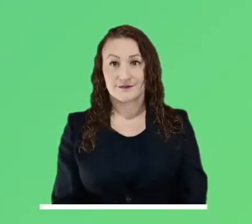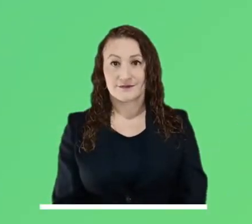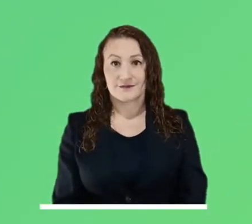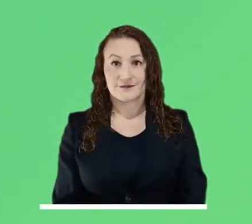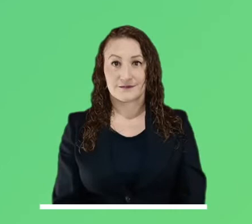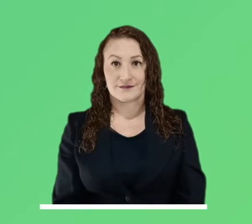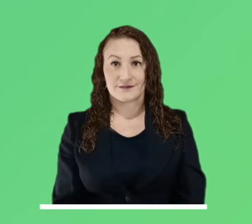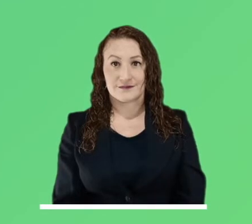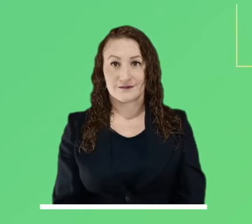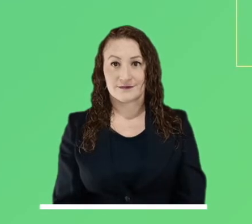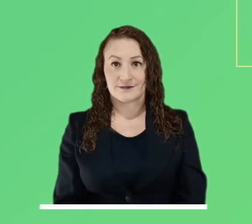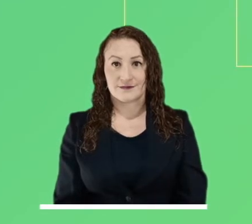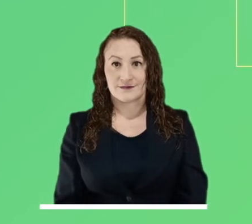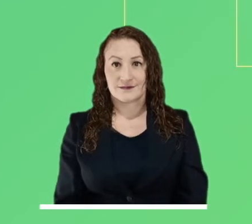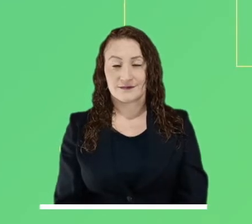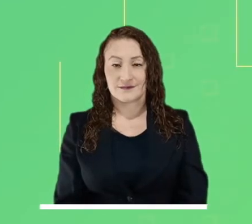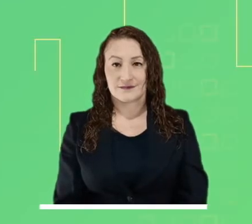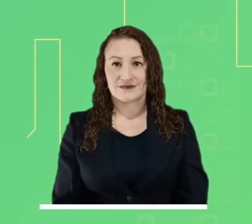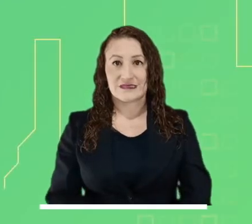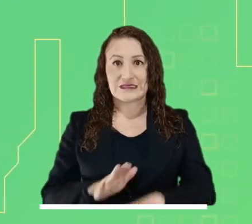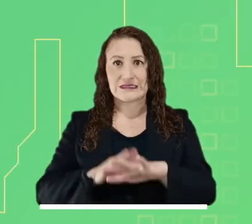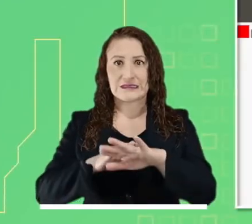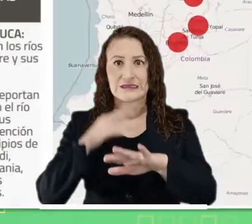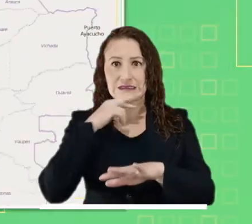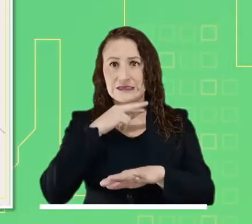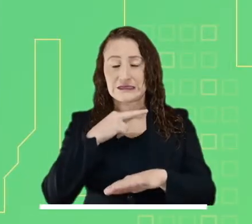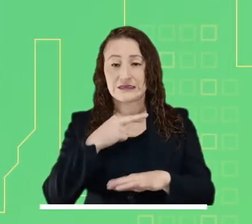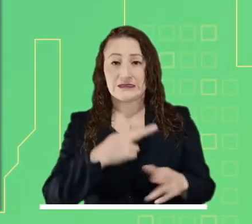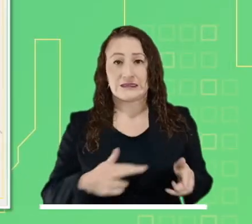Veamos ahora las alertas que se encuentran activas.